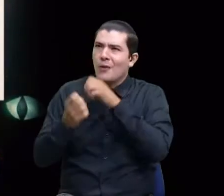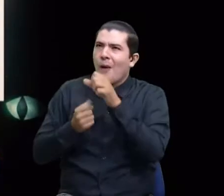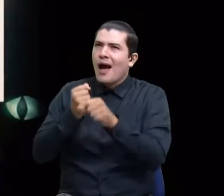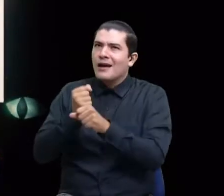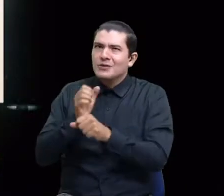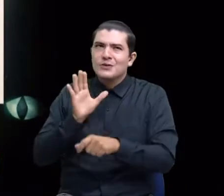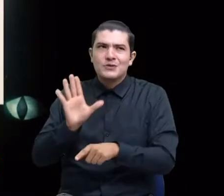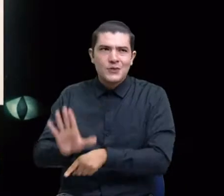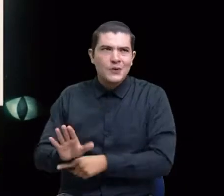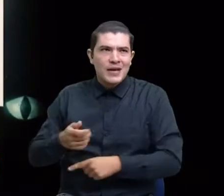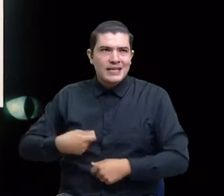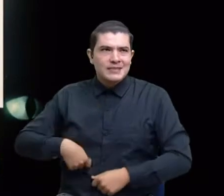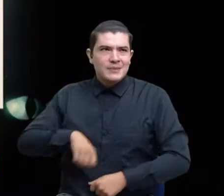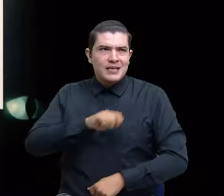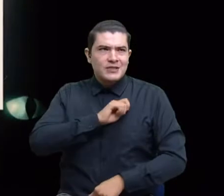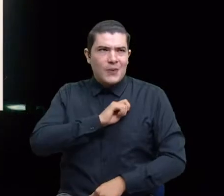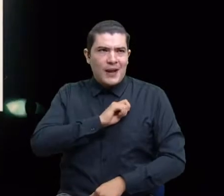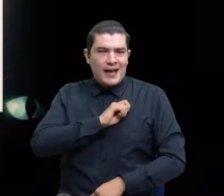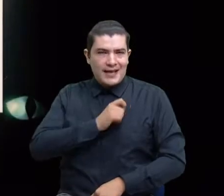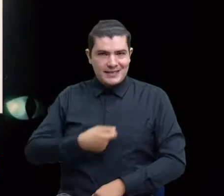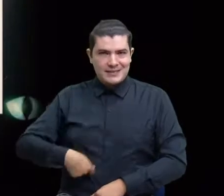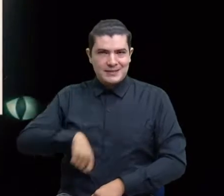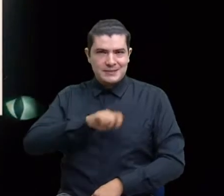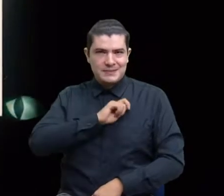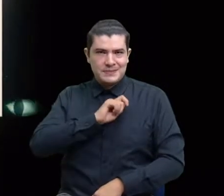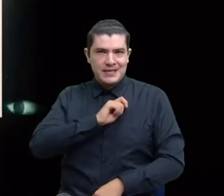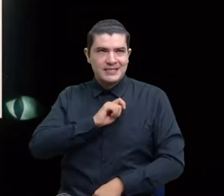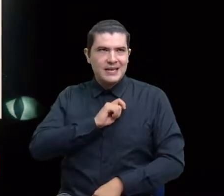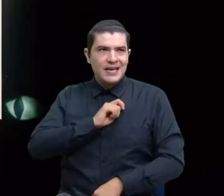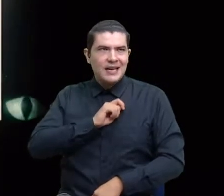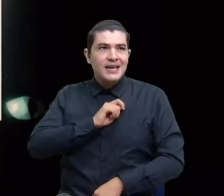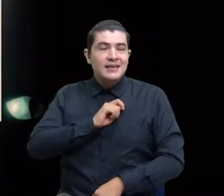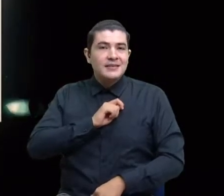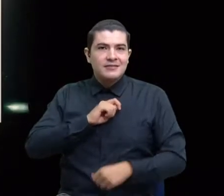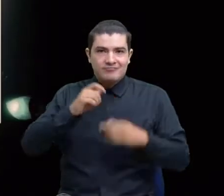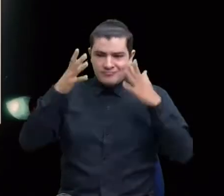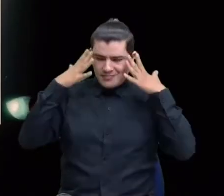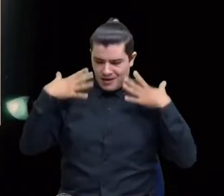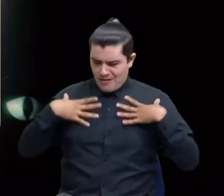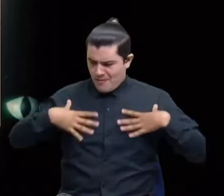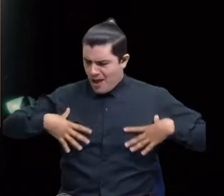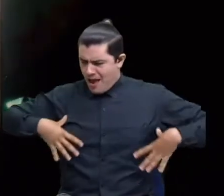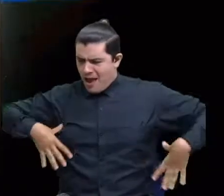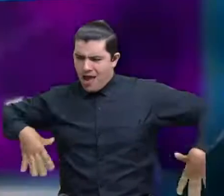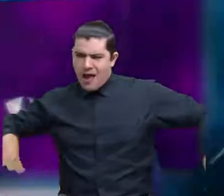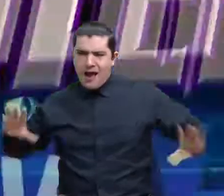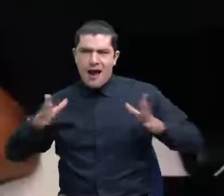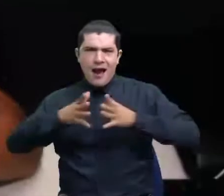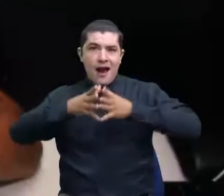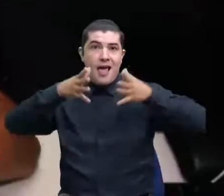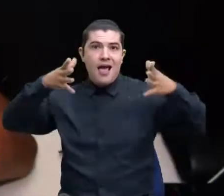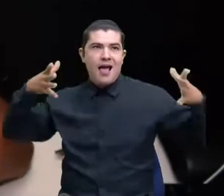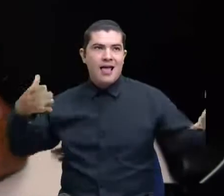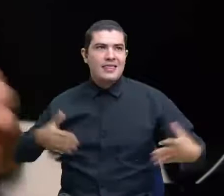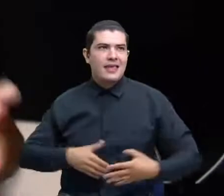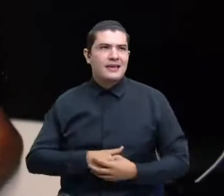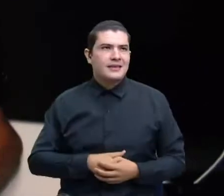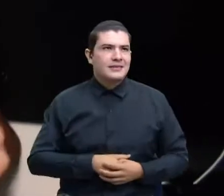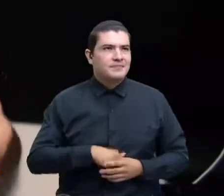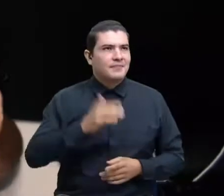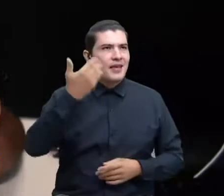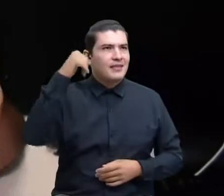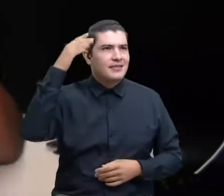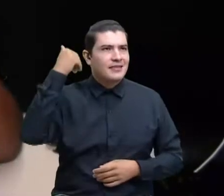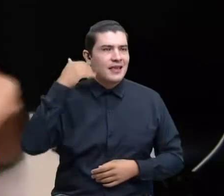Era un disfraz con un vestido muy grande, negro con rojo, tenía el sombrero con el supermoño. Era de mariachi,